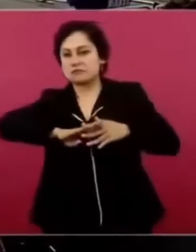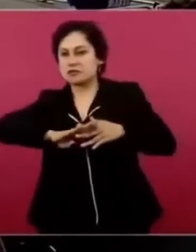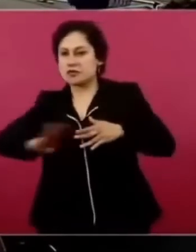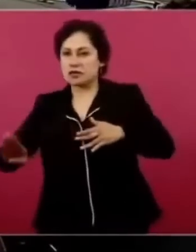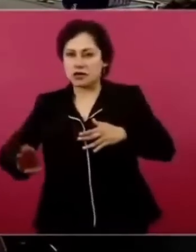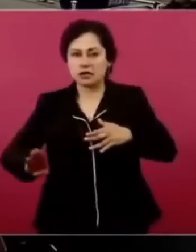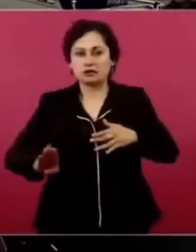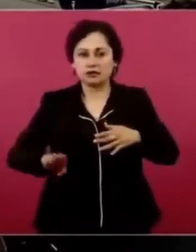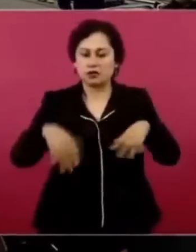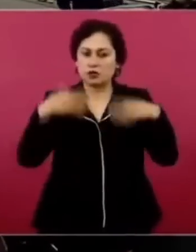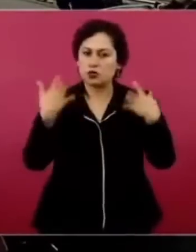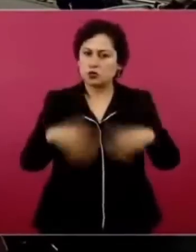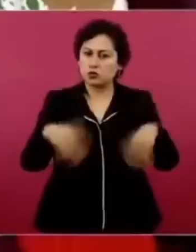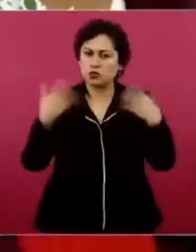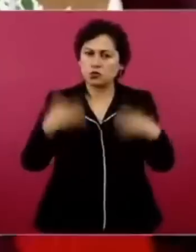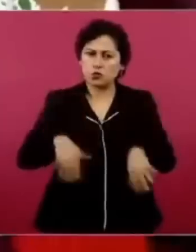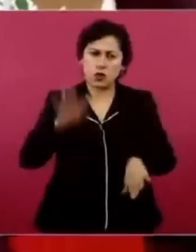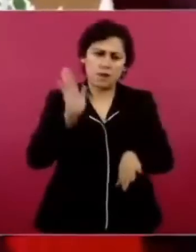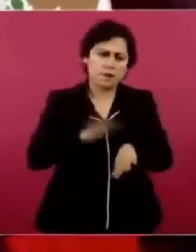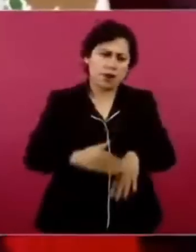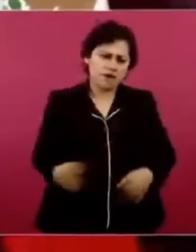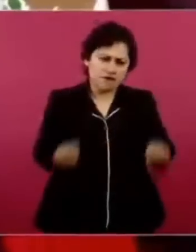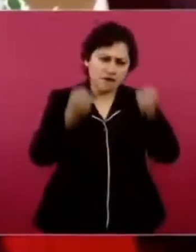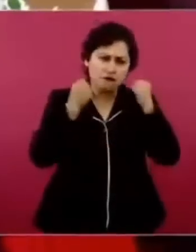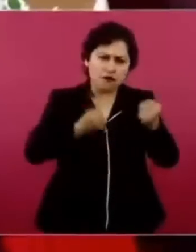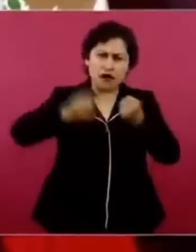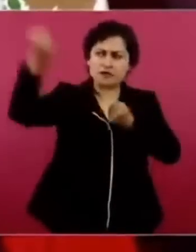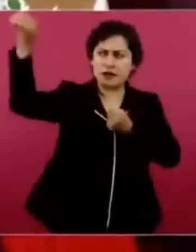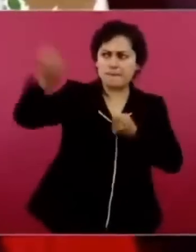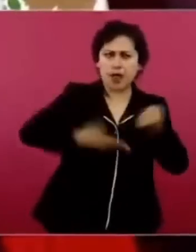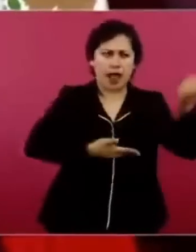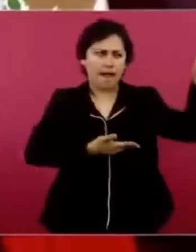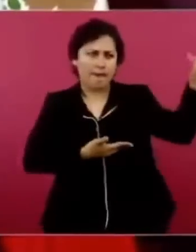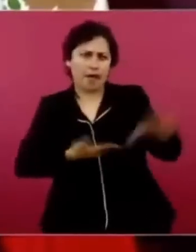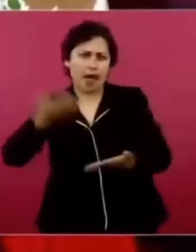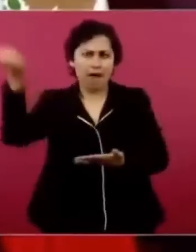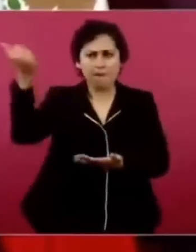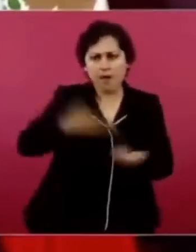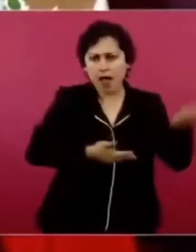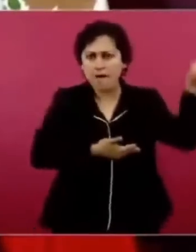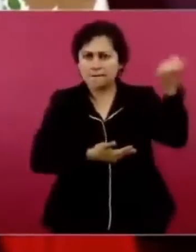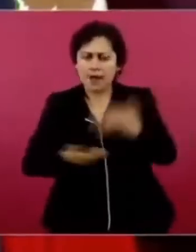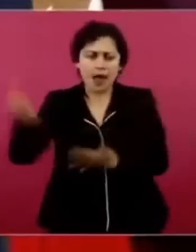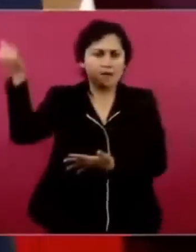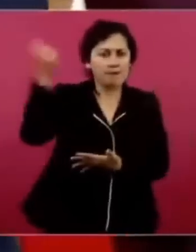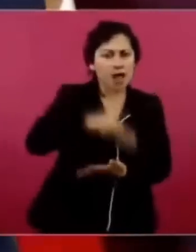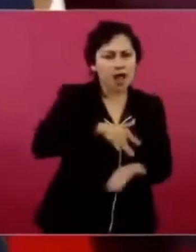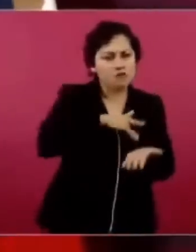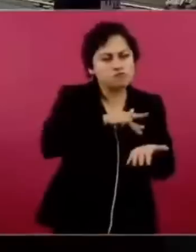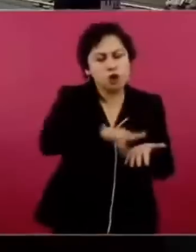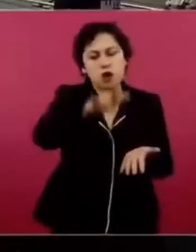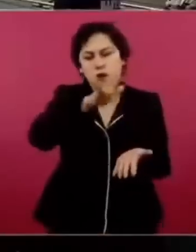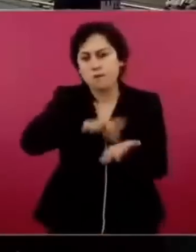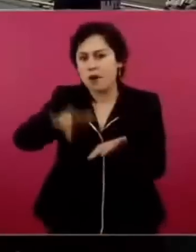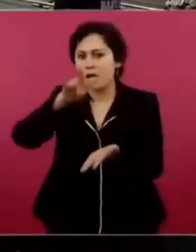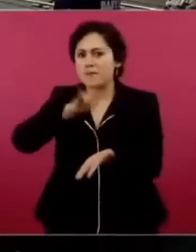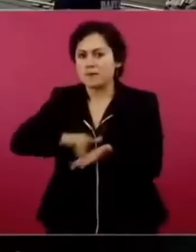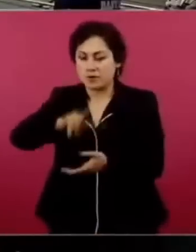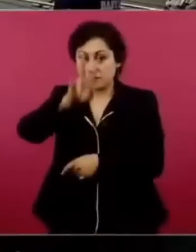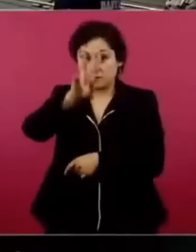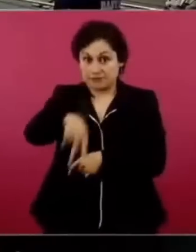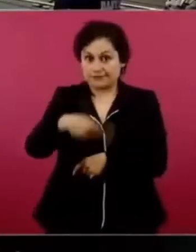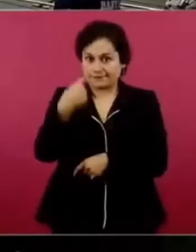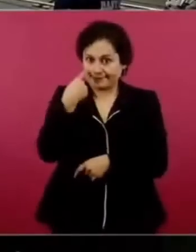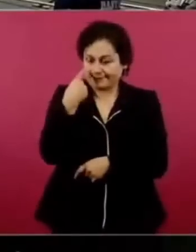recursos enviaron a sus familiares. Entonces, con lo que invertimos